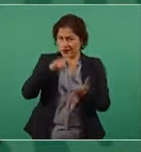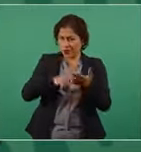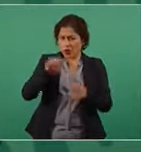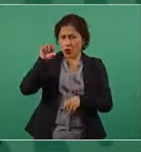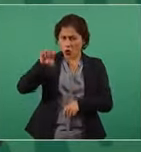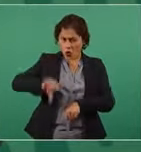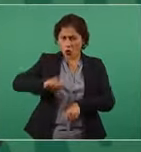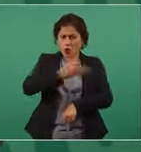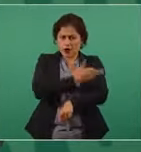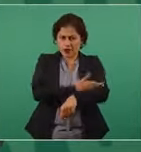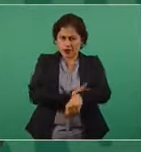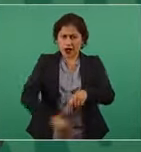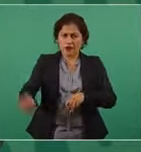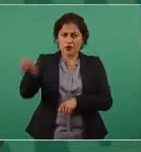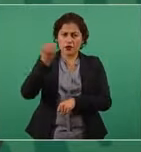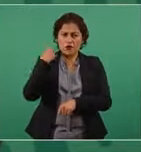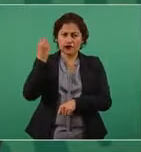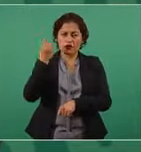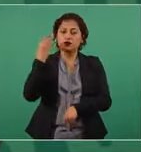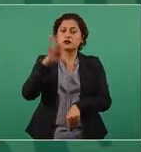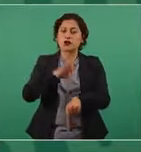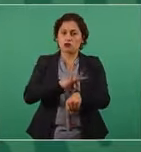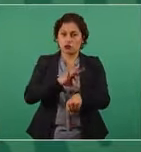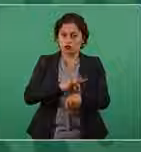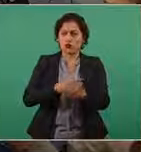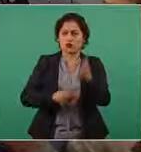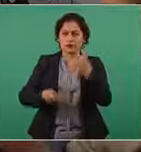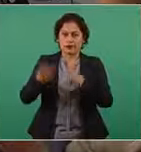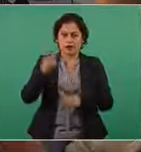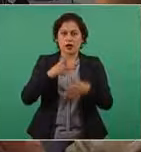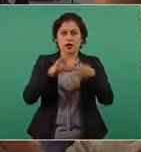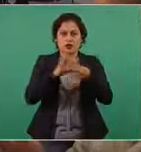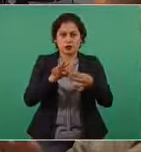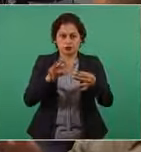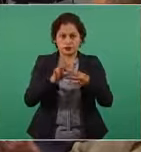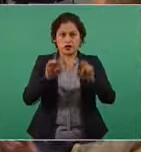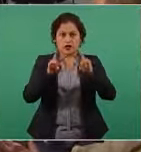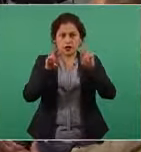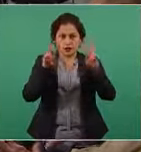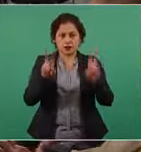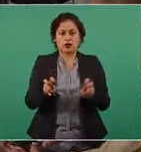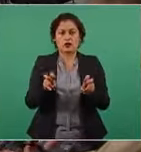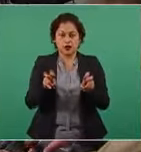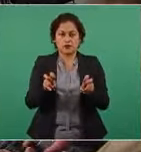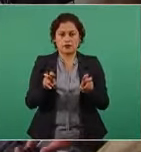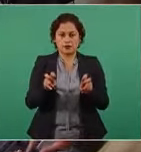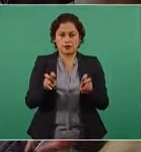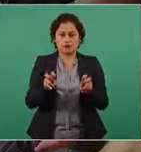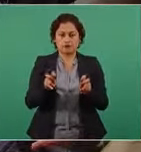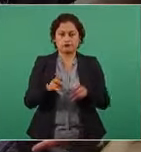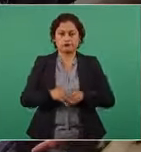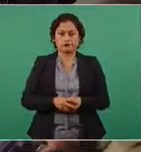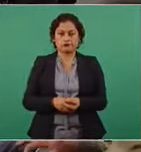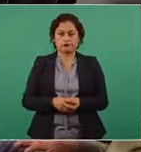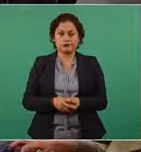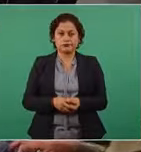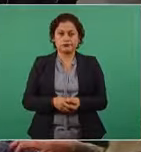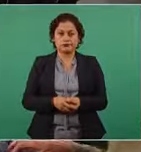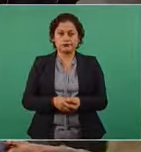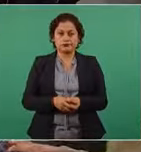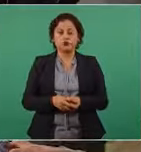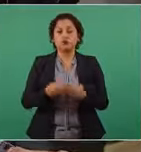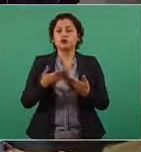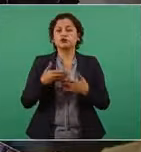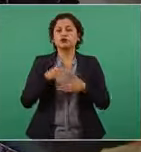hablar de eso los médicos en la sesión que tienen de